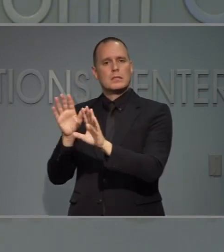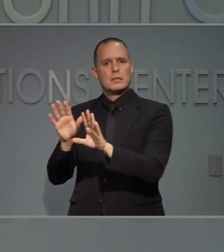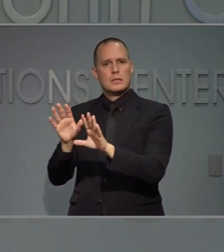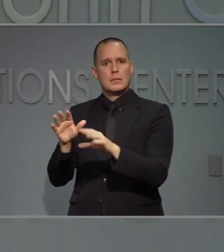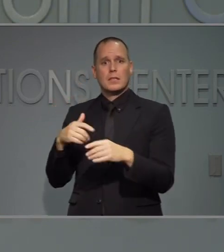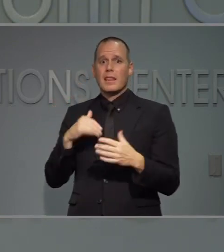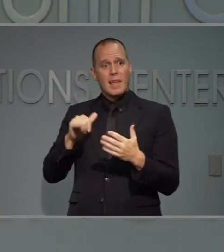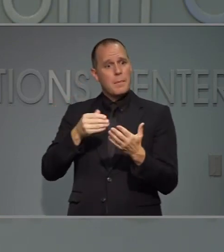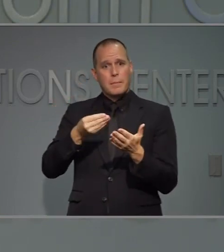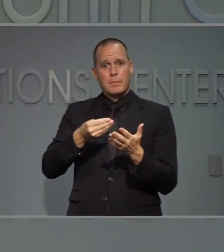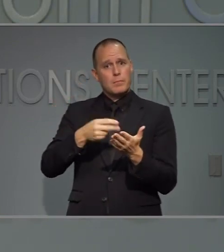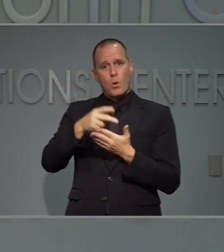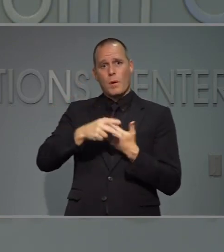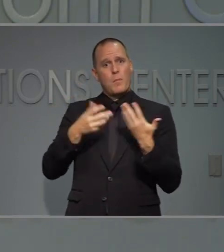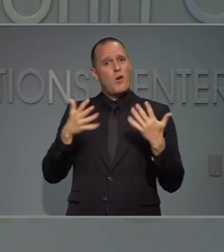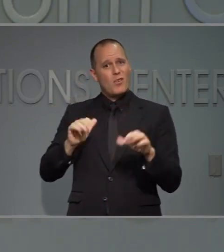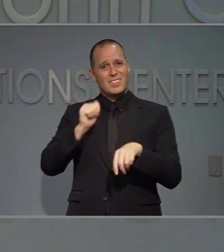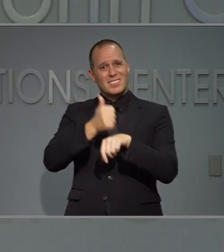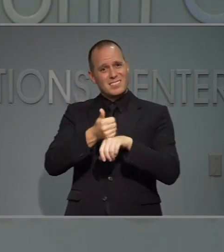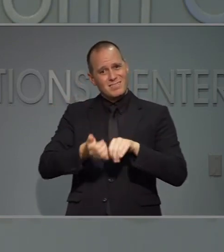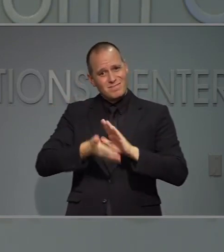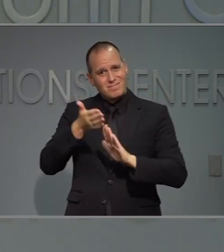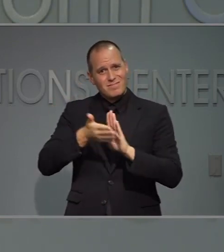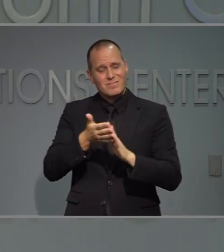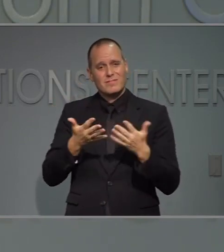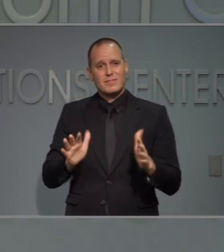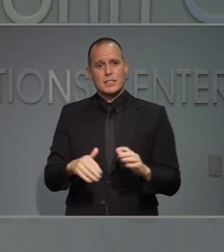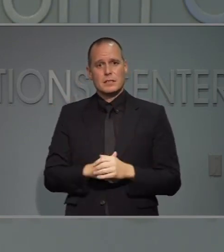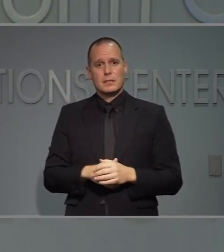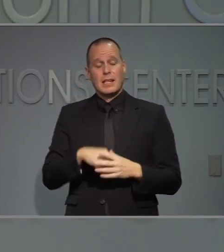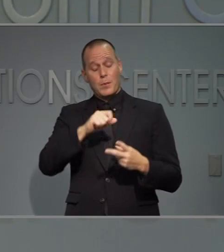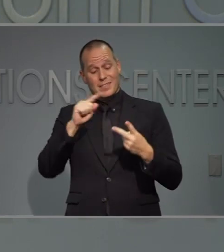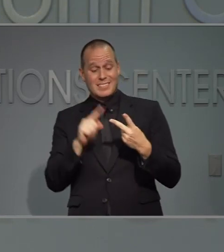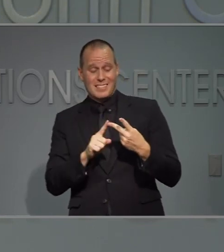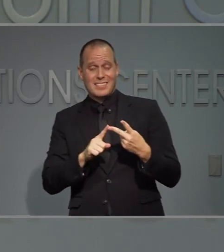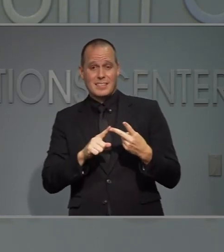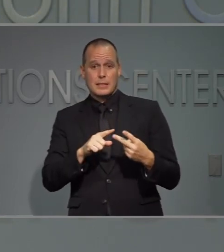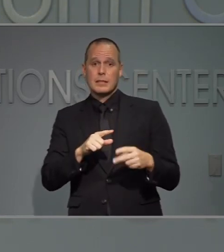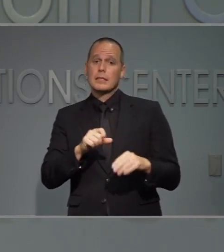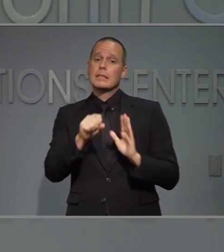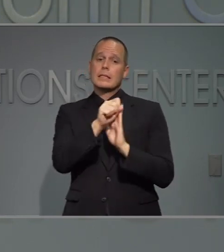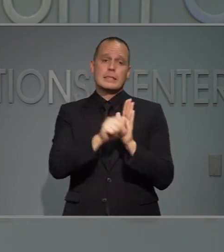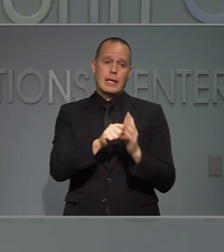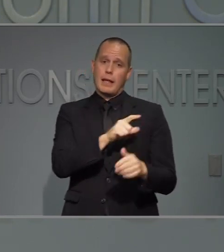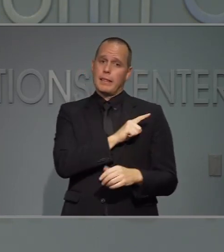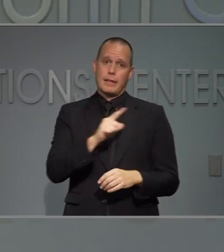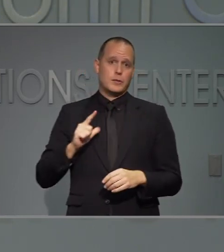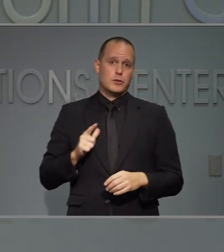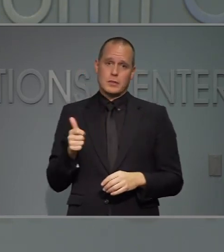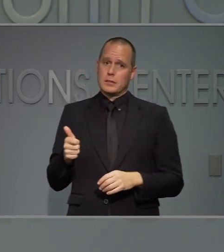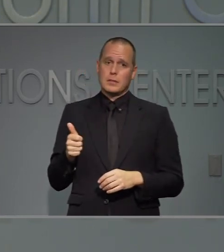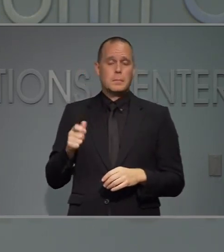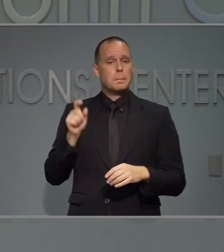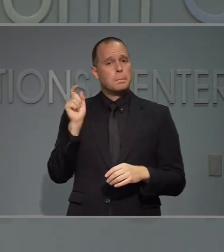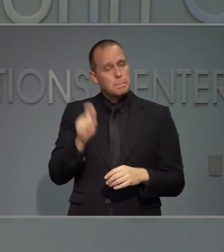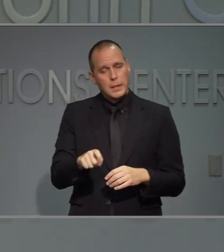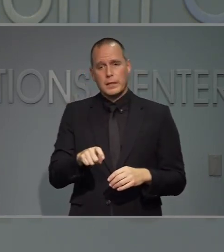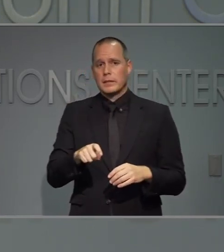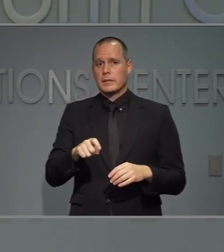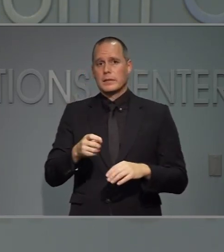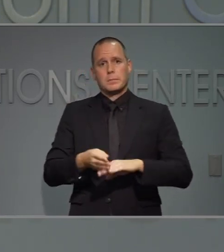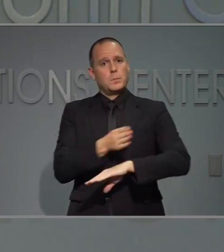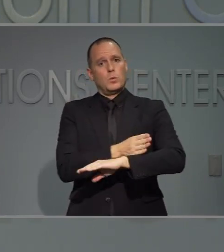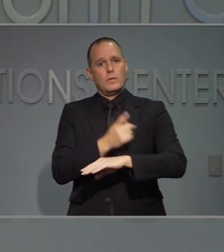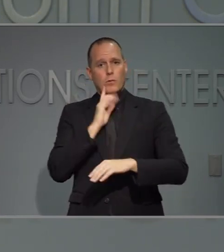ellos nos den los fondos dentro de un programa que ya existe. Y segundo, la legislatura estatal debe también mejorar